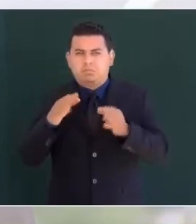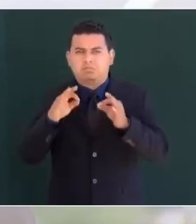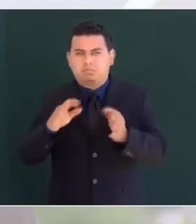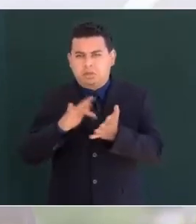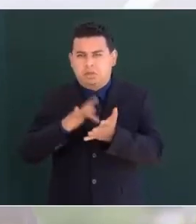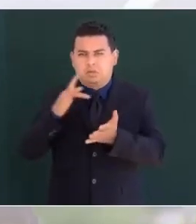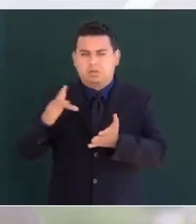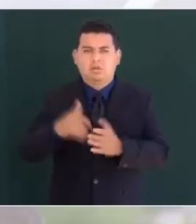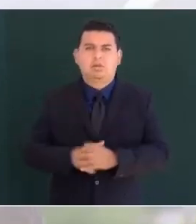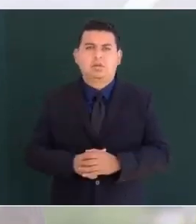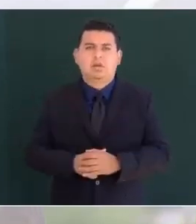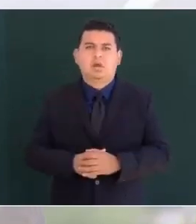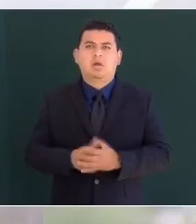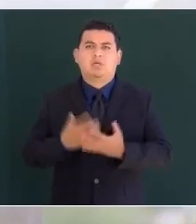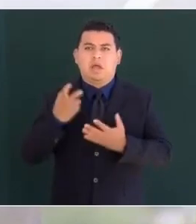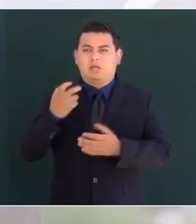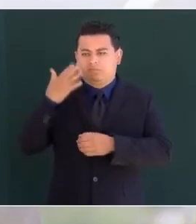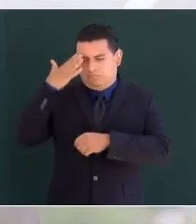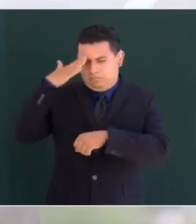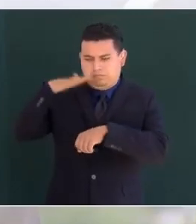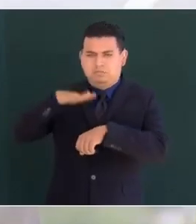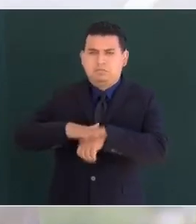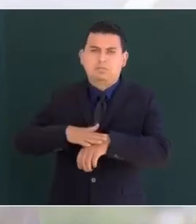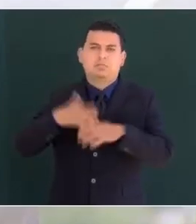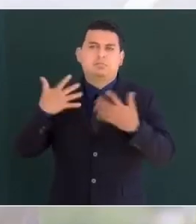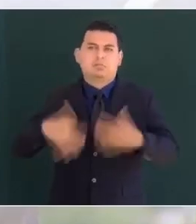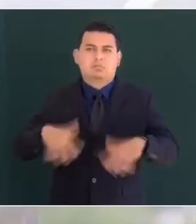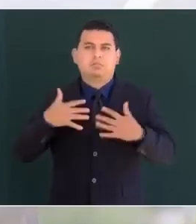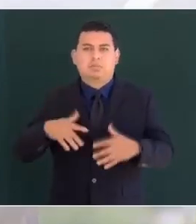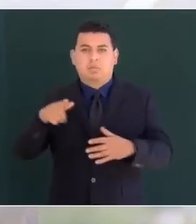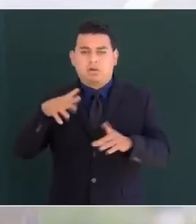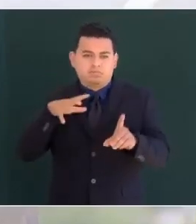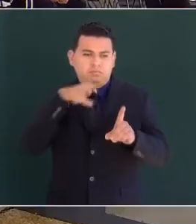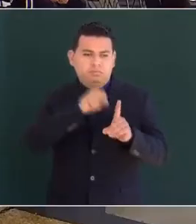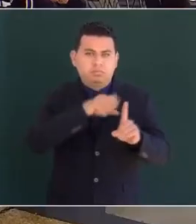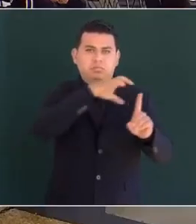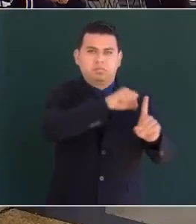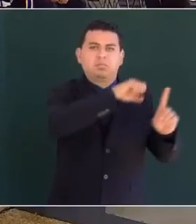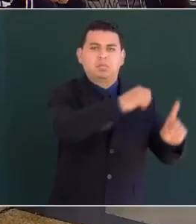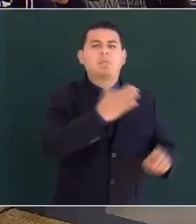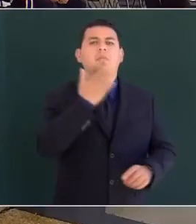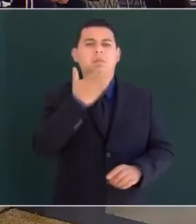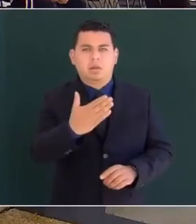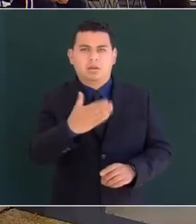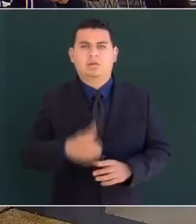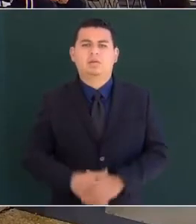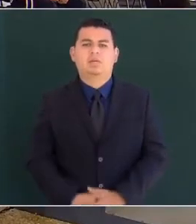todos estos logros. Pero hoy